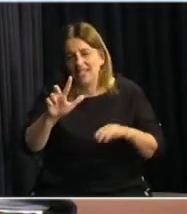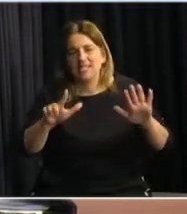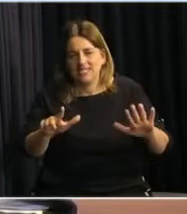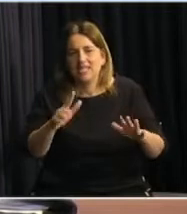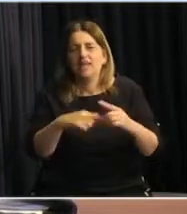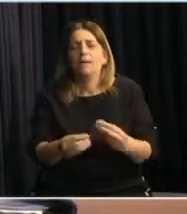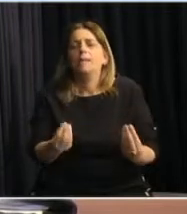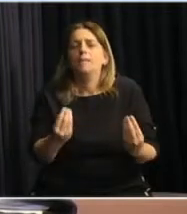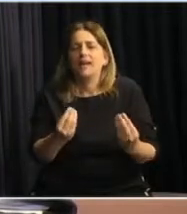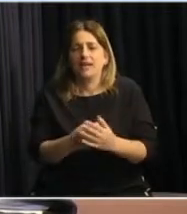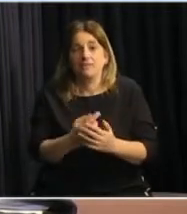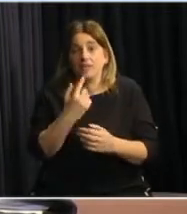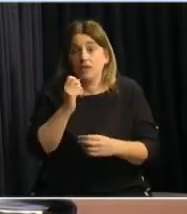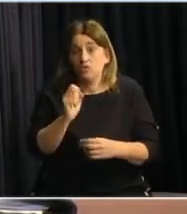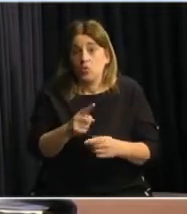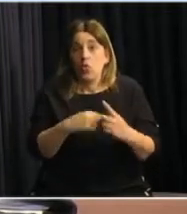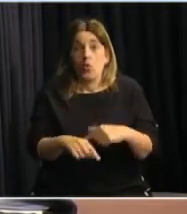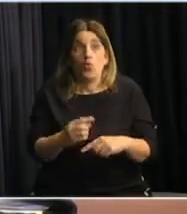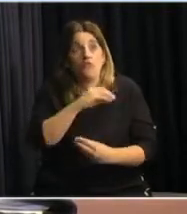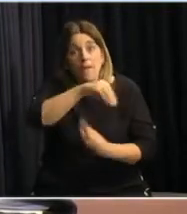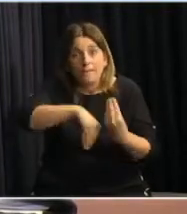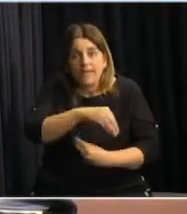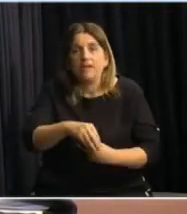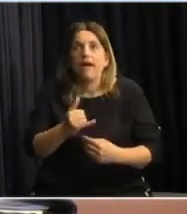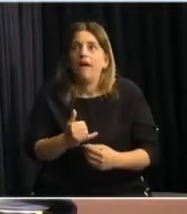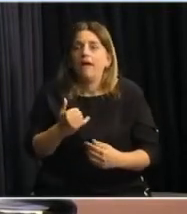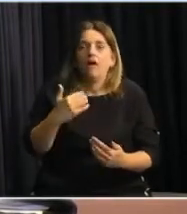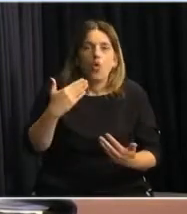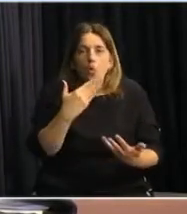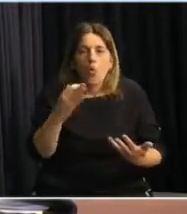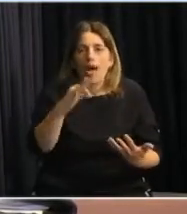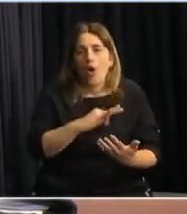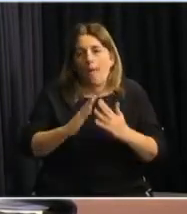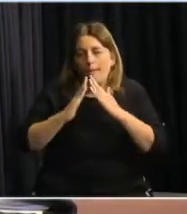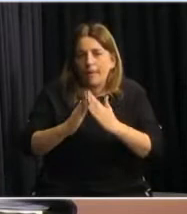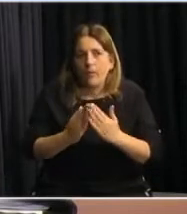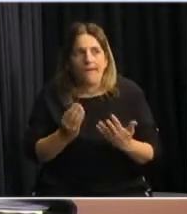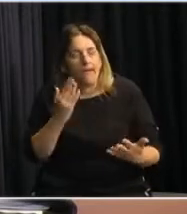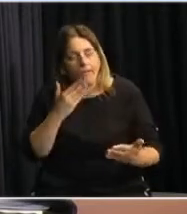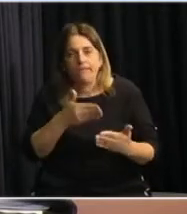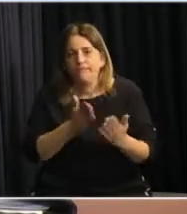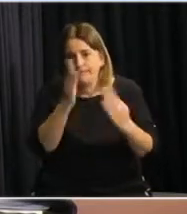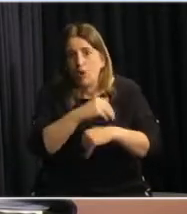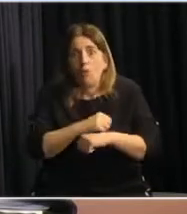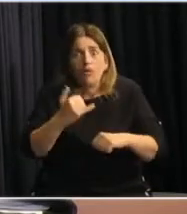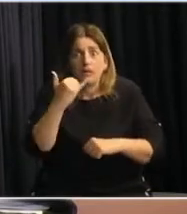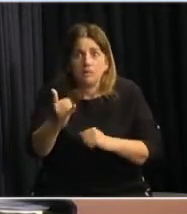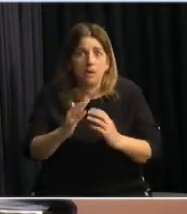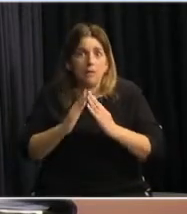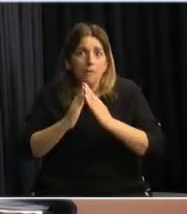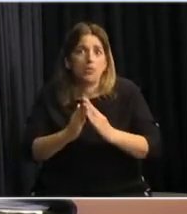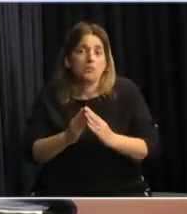que en el caso de que alguna familia tenga algún inconveniente, pueda llamar, consultar y